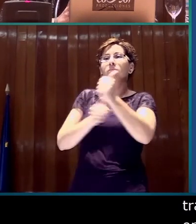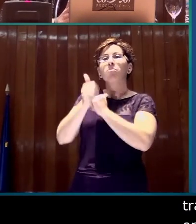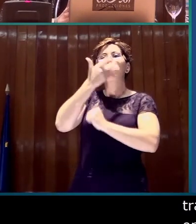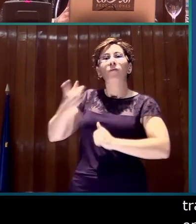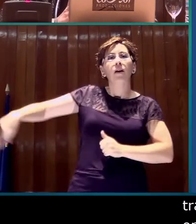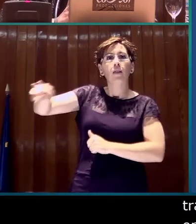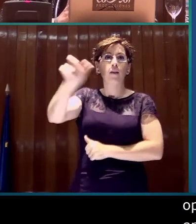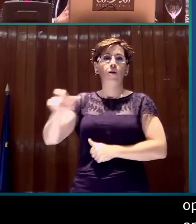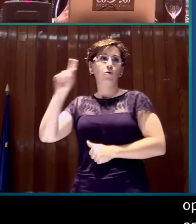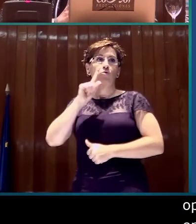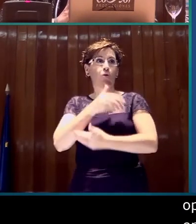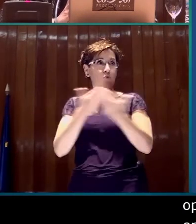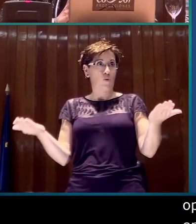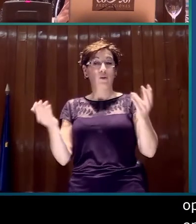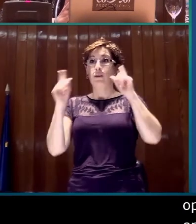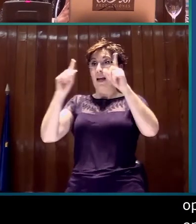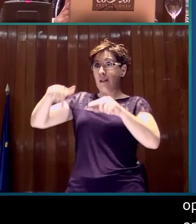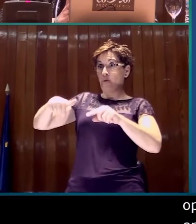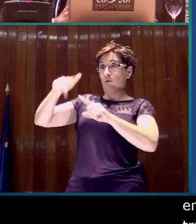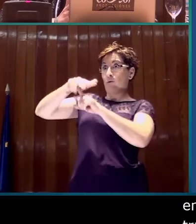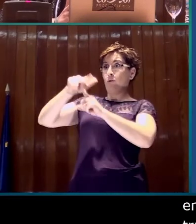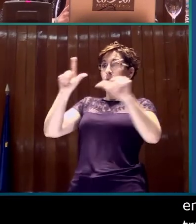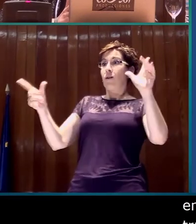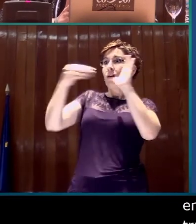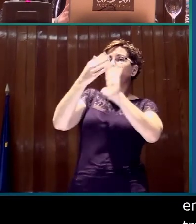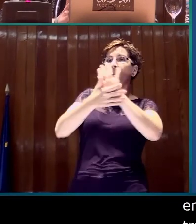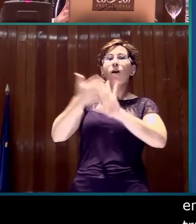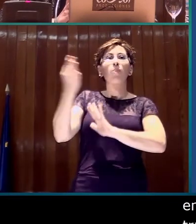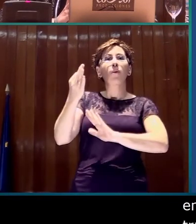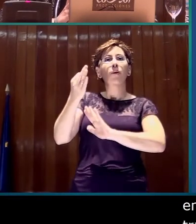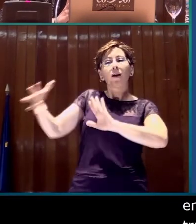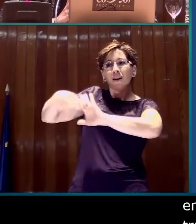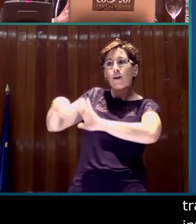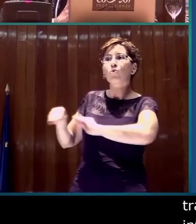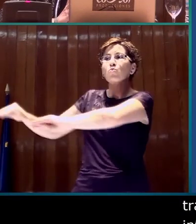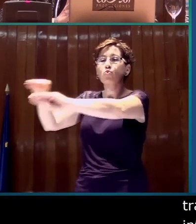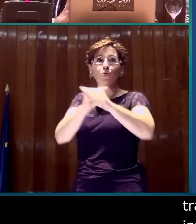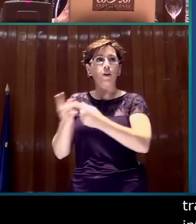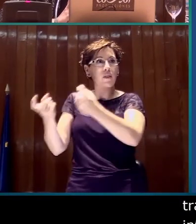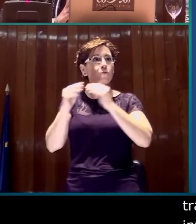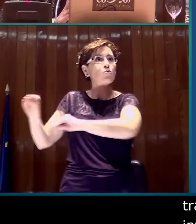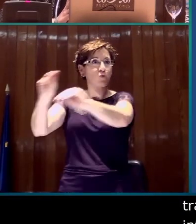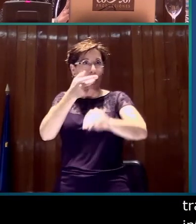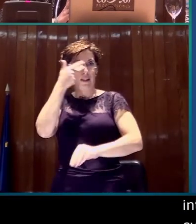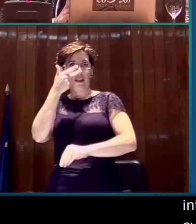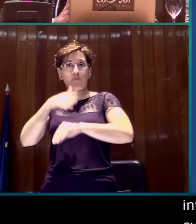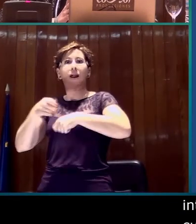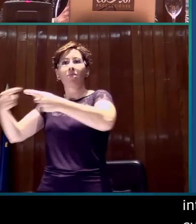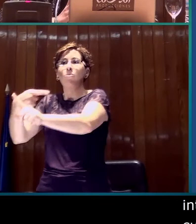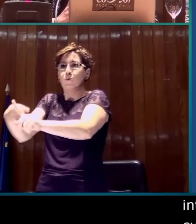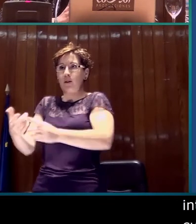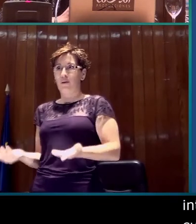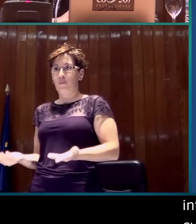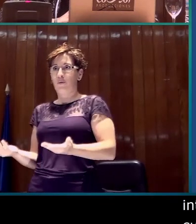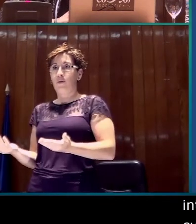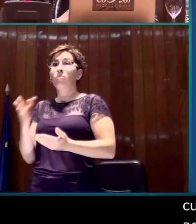televisivos a través de la lengua de signos sea una realidad para este colectivo. De manera que se